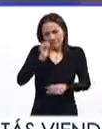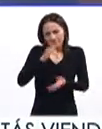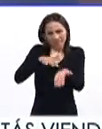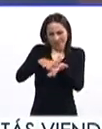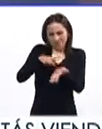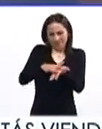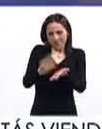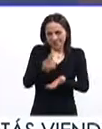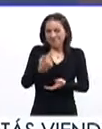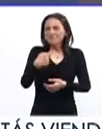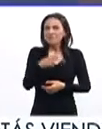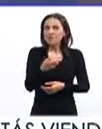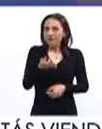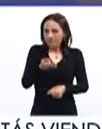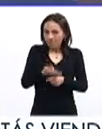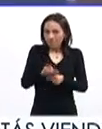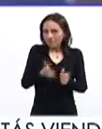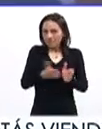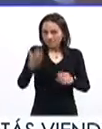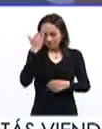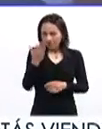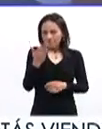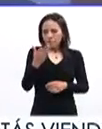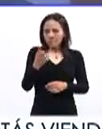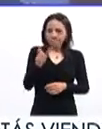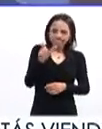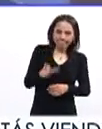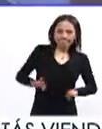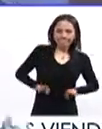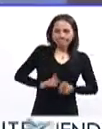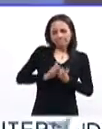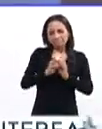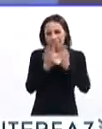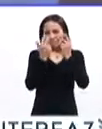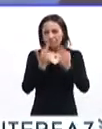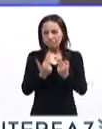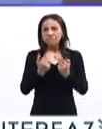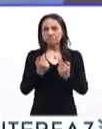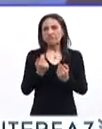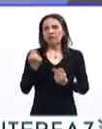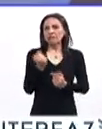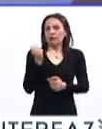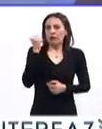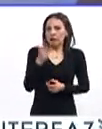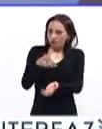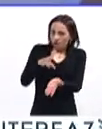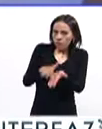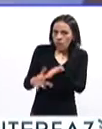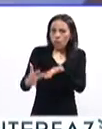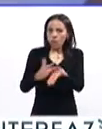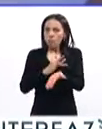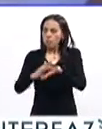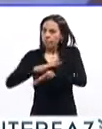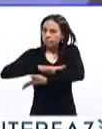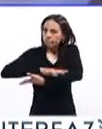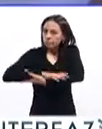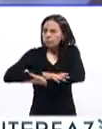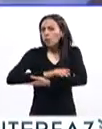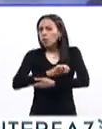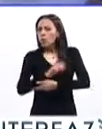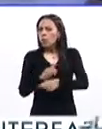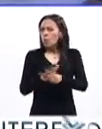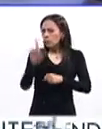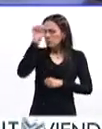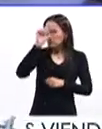en estos momentos esa gran solidaridad también debe de aparecer, no sé si existan otras circunstancias importantes que valga la pena tomar en cuenta.